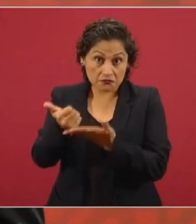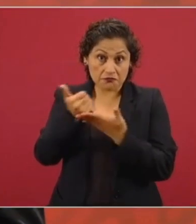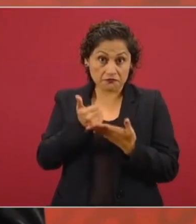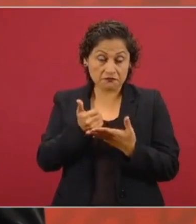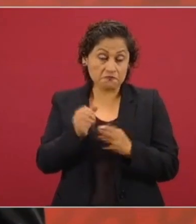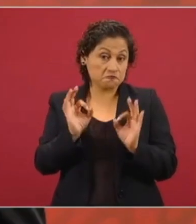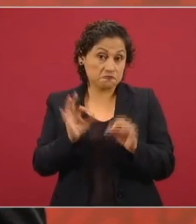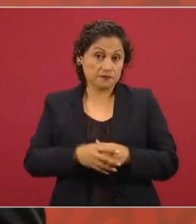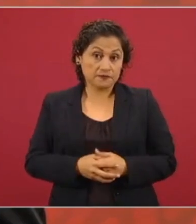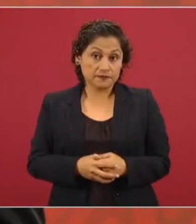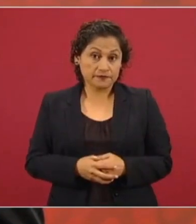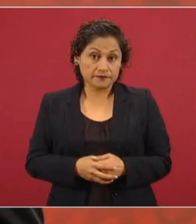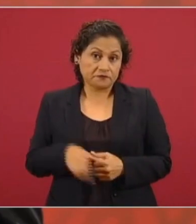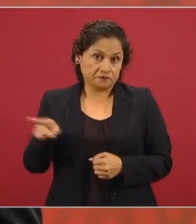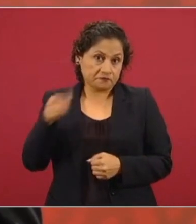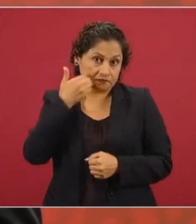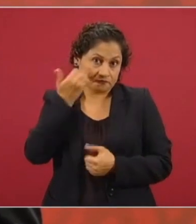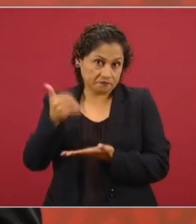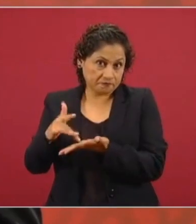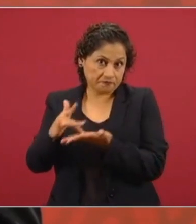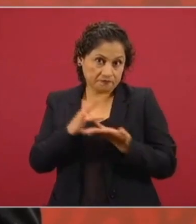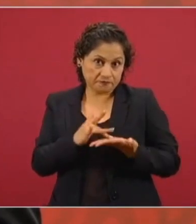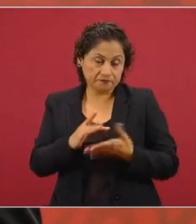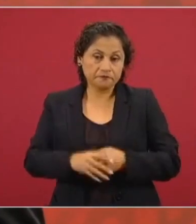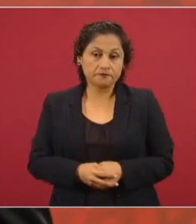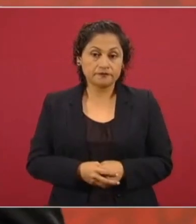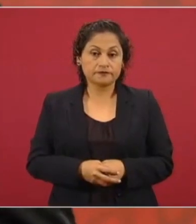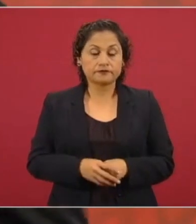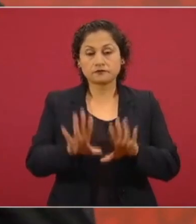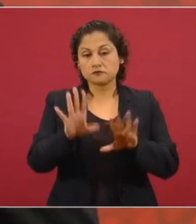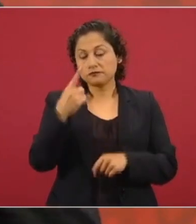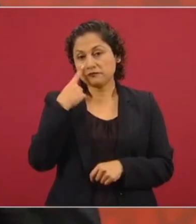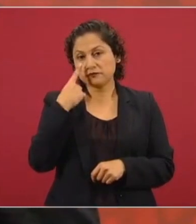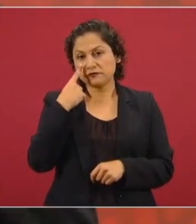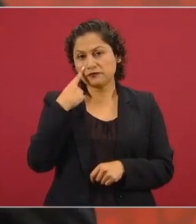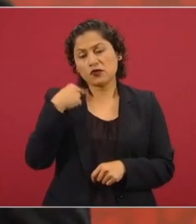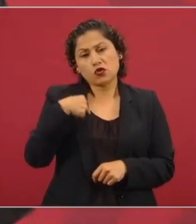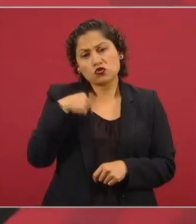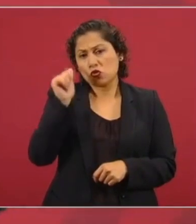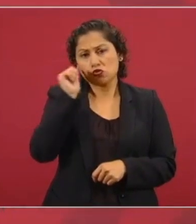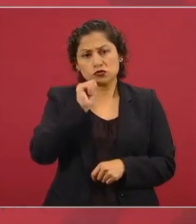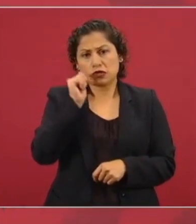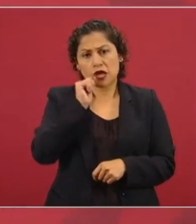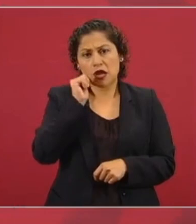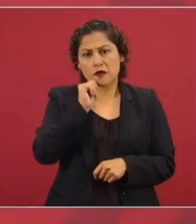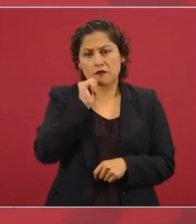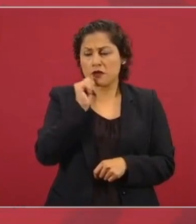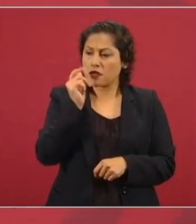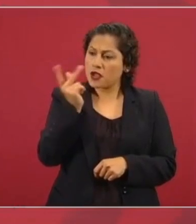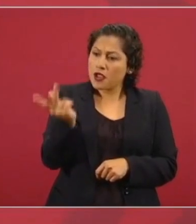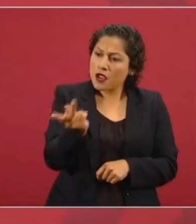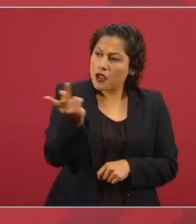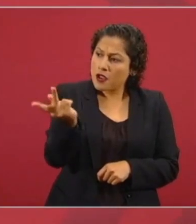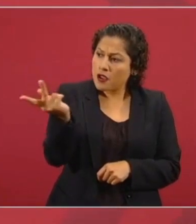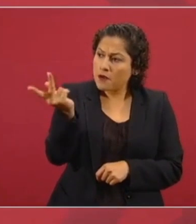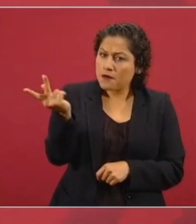de esta forma yo suelo preguntarle a los que